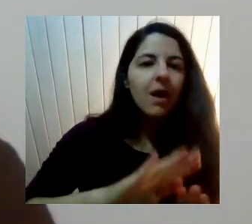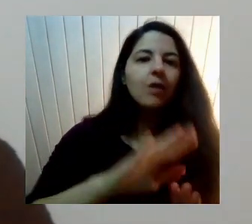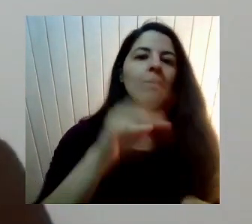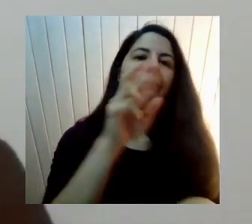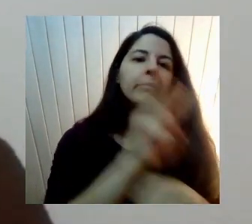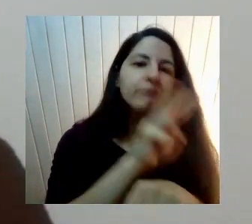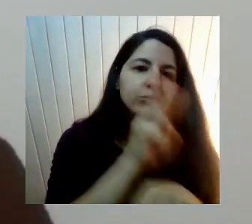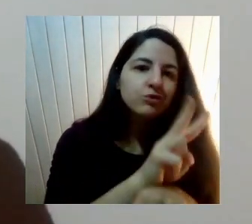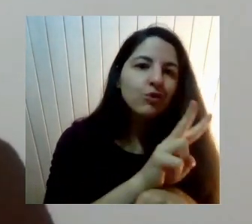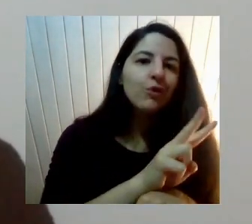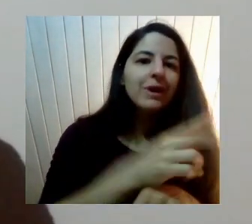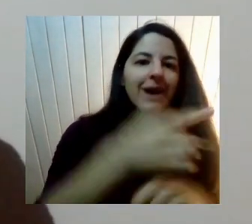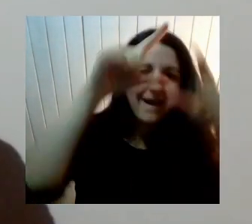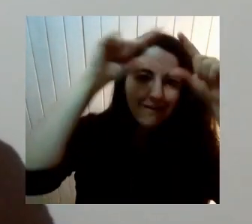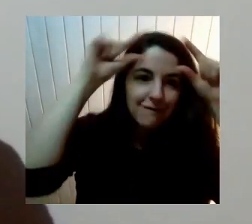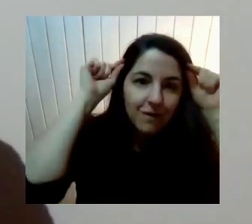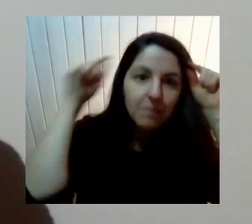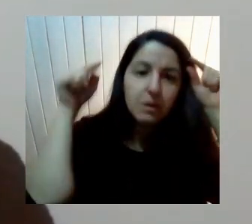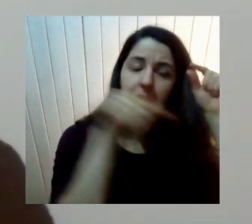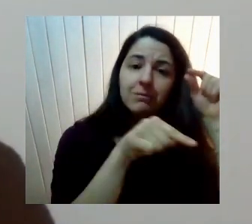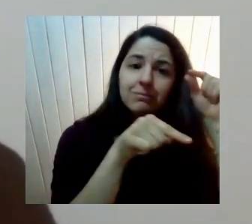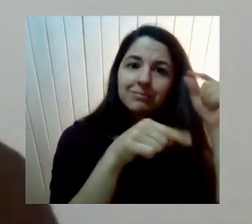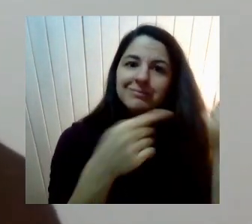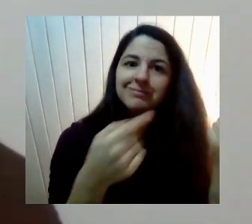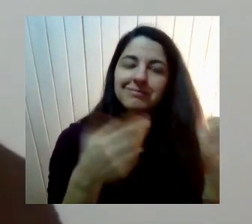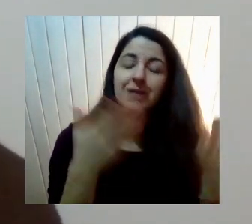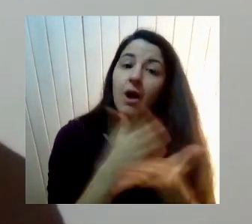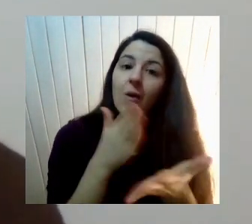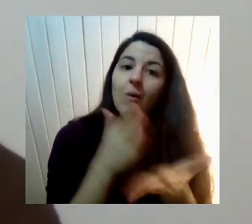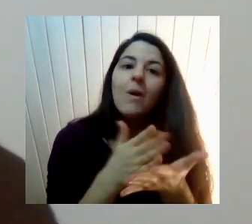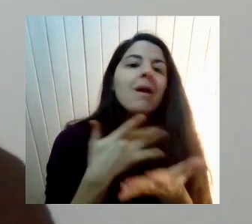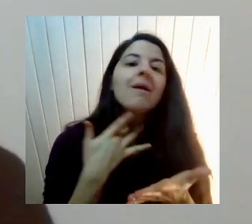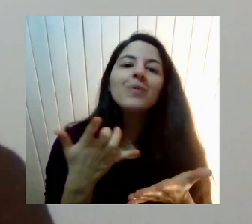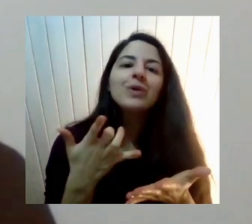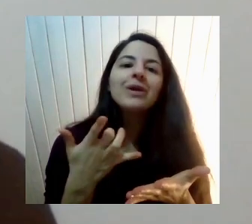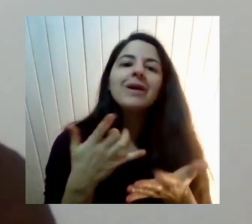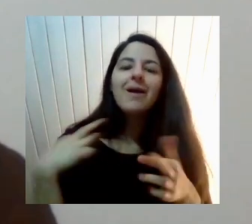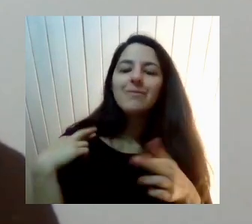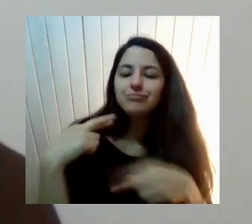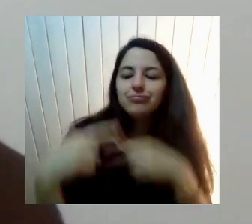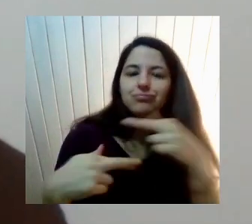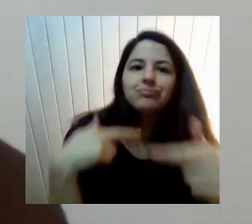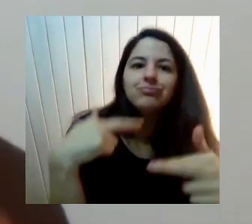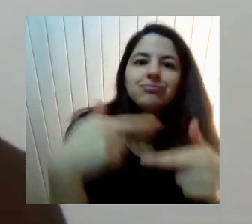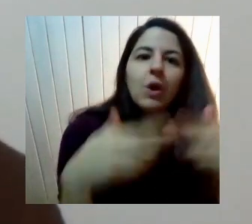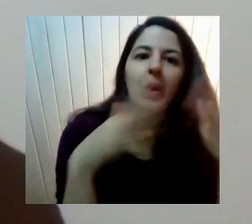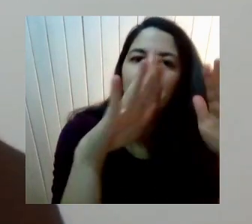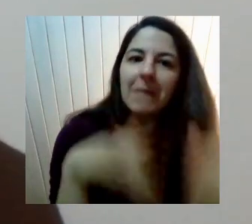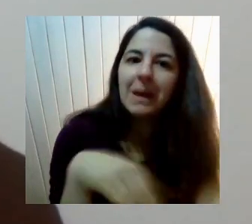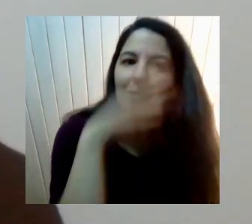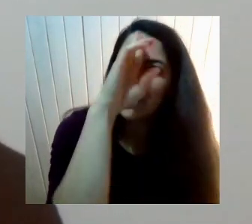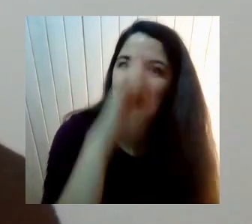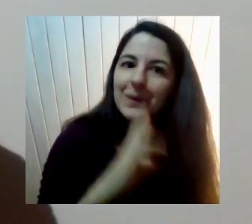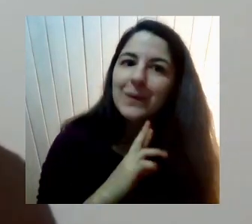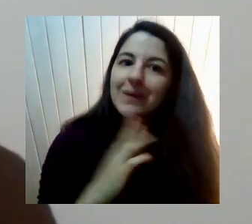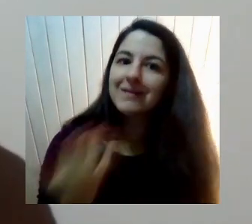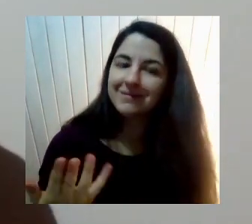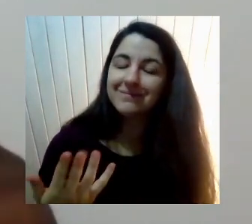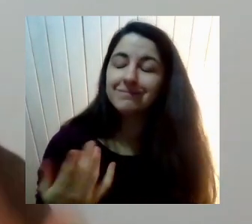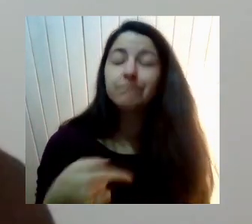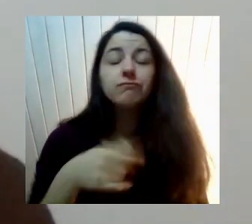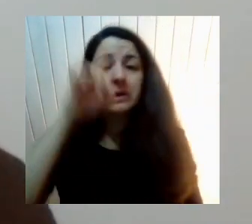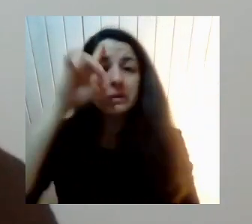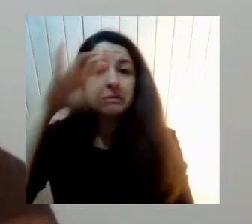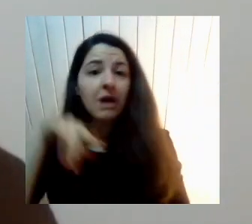sentido Los colegios Se crearon Para reproducir Esos estereotipos Uno se recuerda Al menos a mí No me pasó Pero no sé A